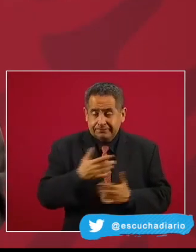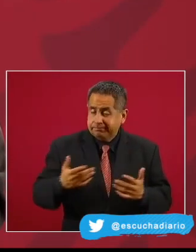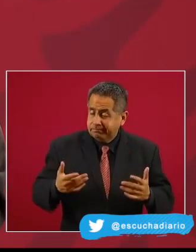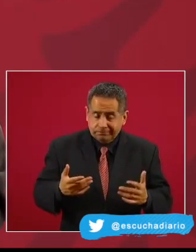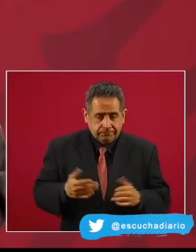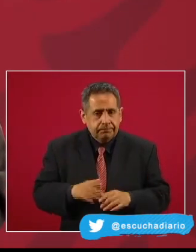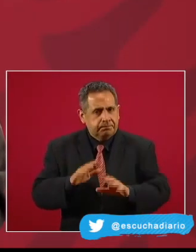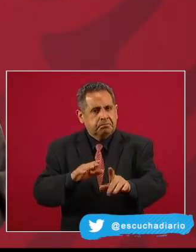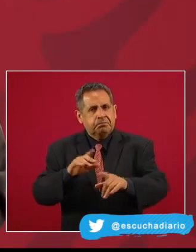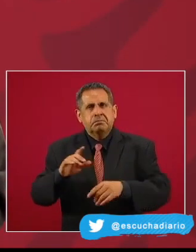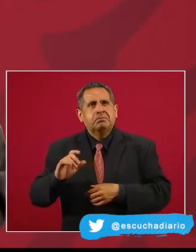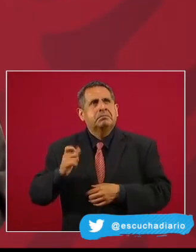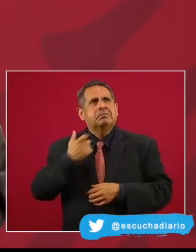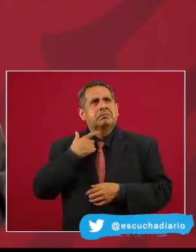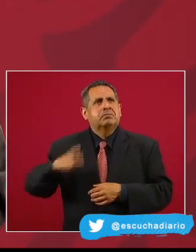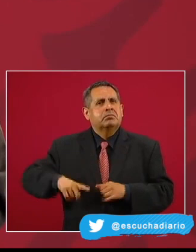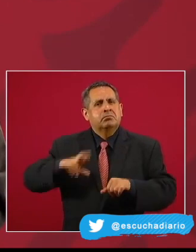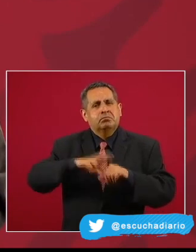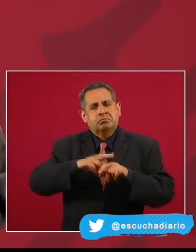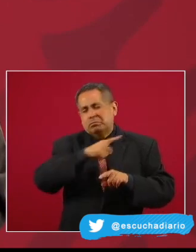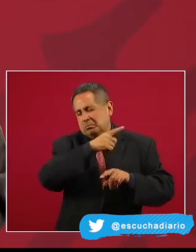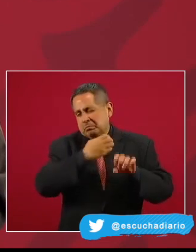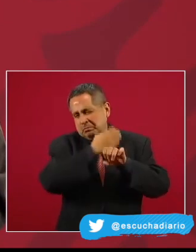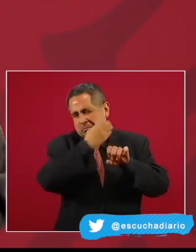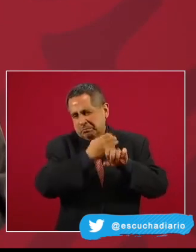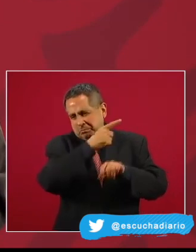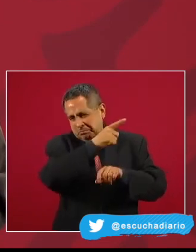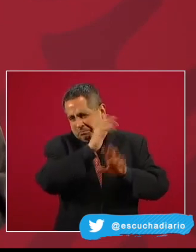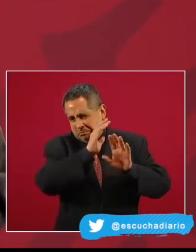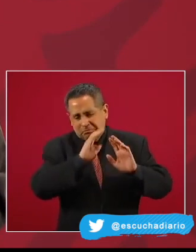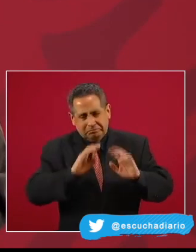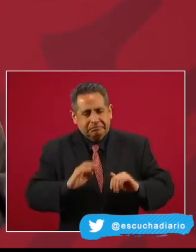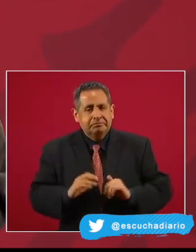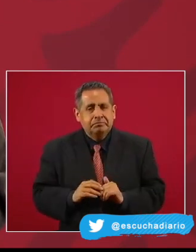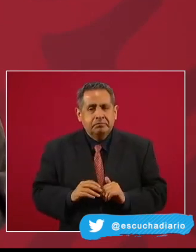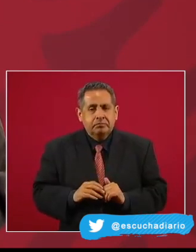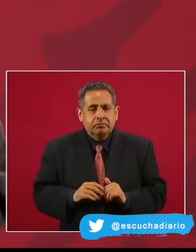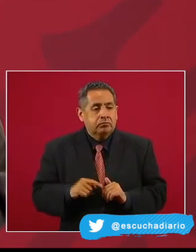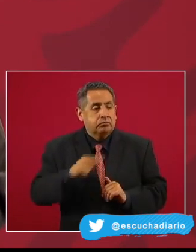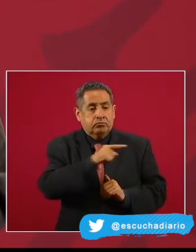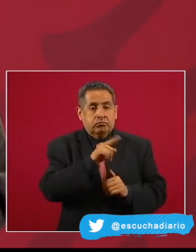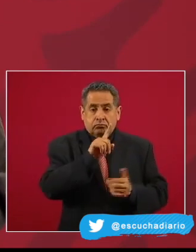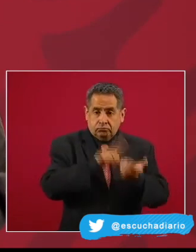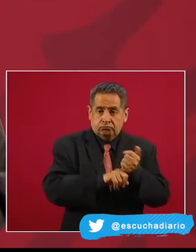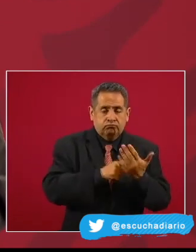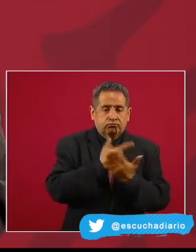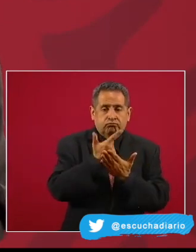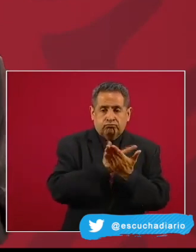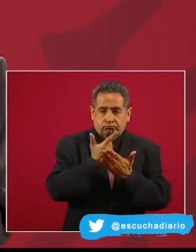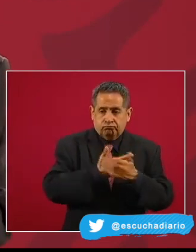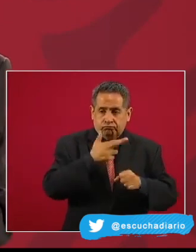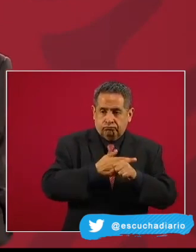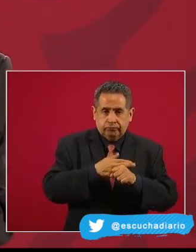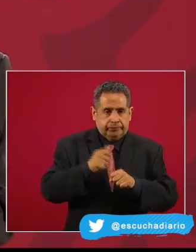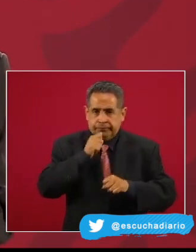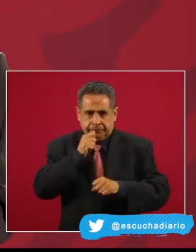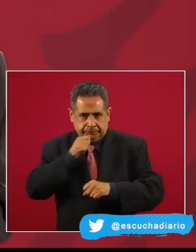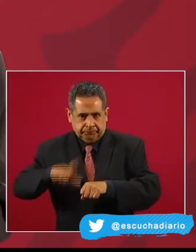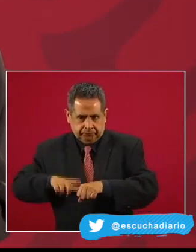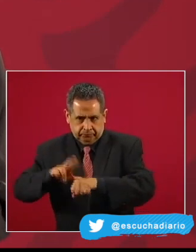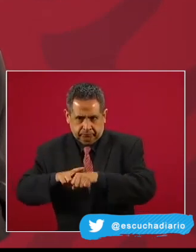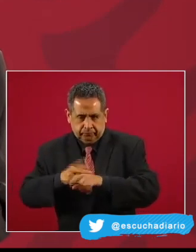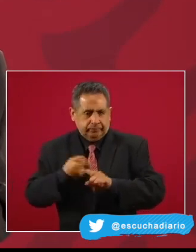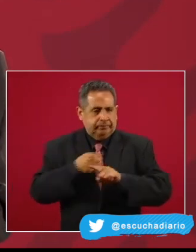en un estado que era contador. Antes de ser gobernador